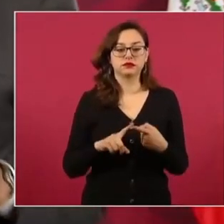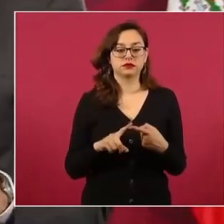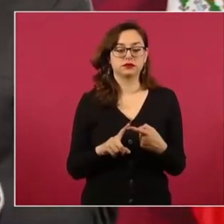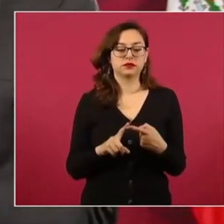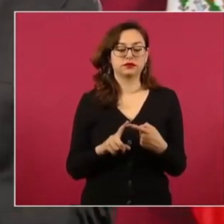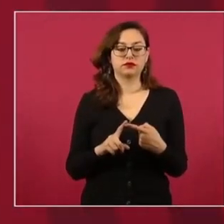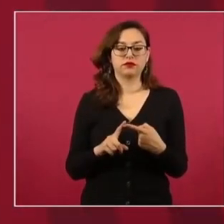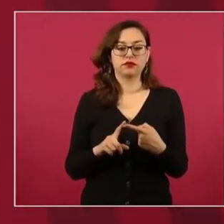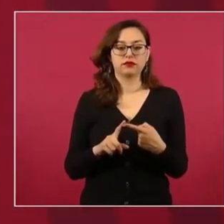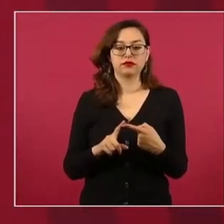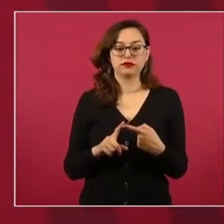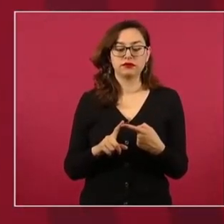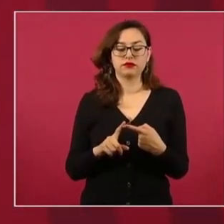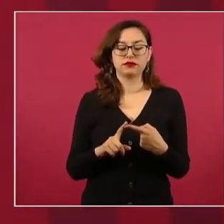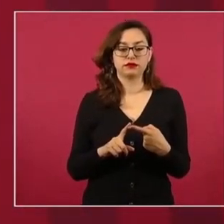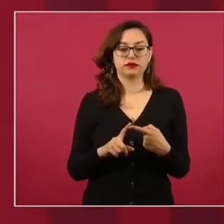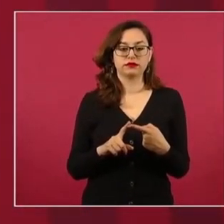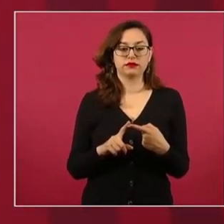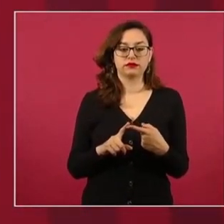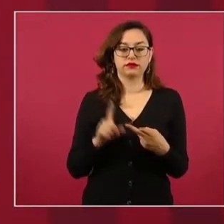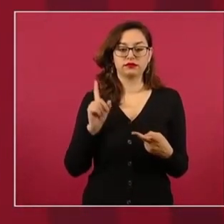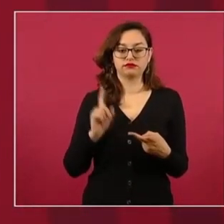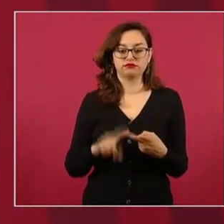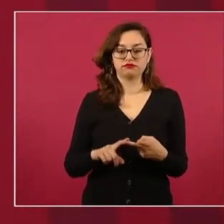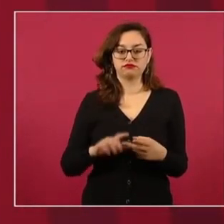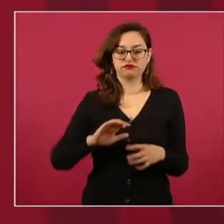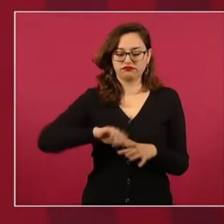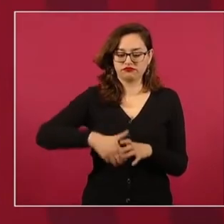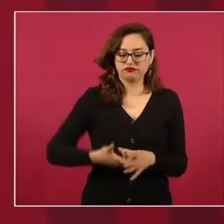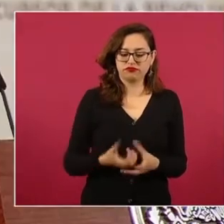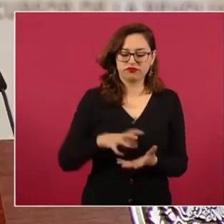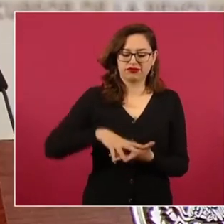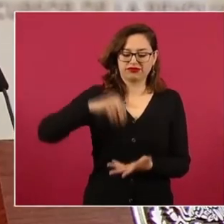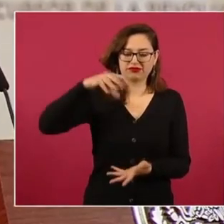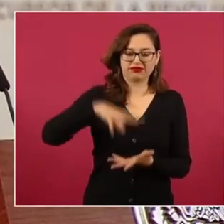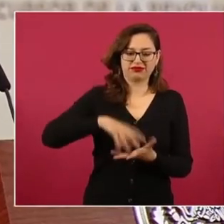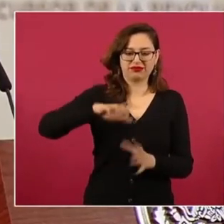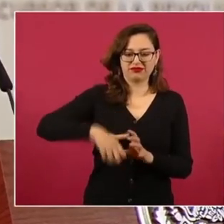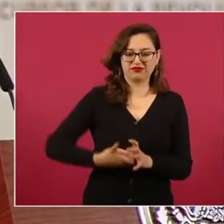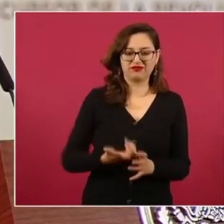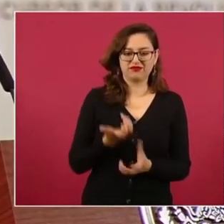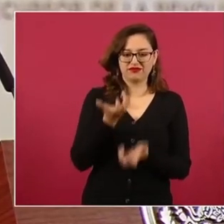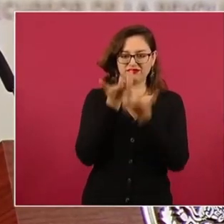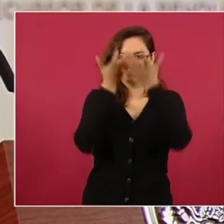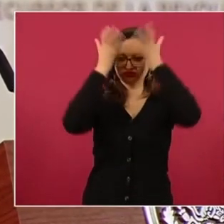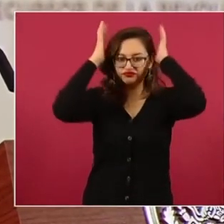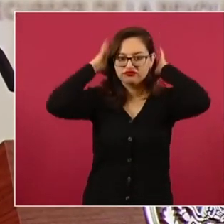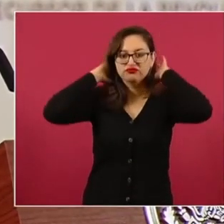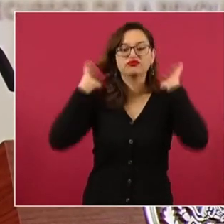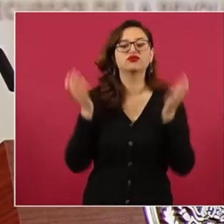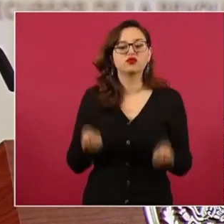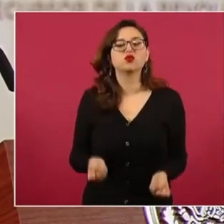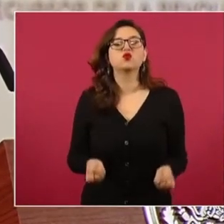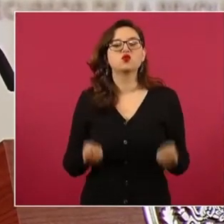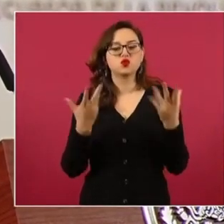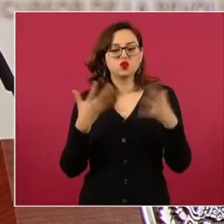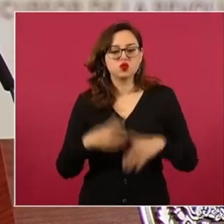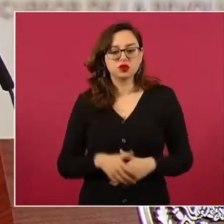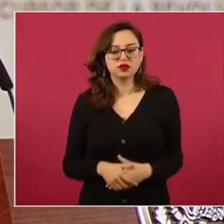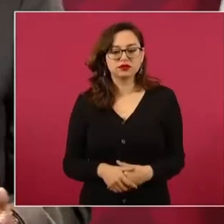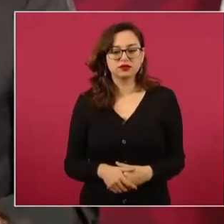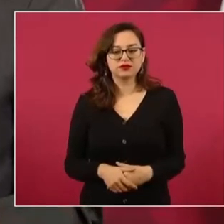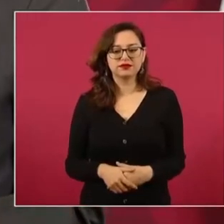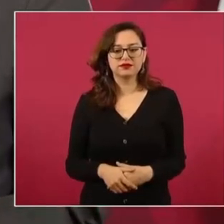moco de gorila te vas a poner y